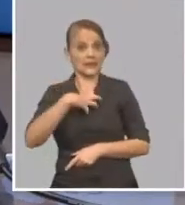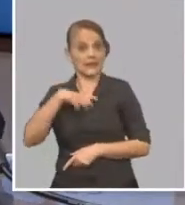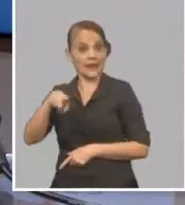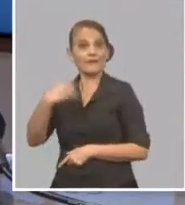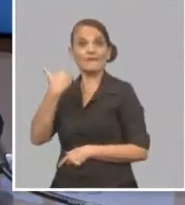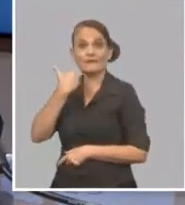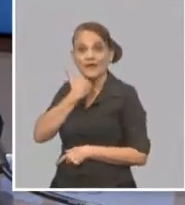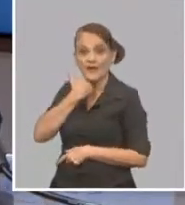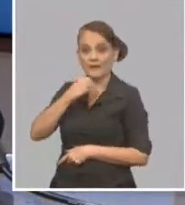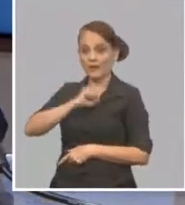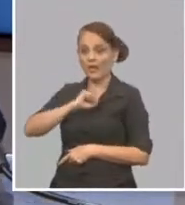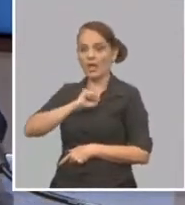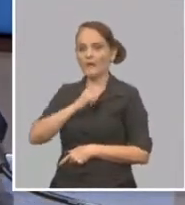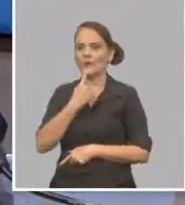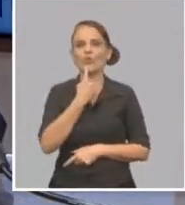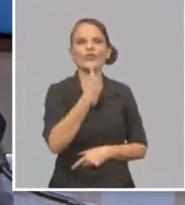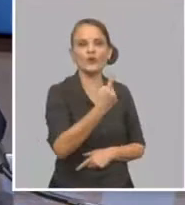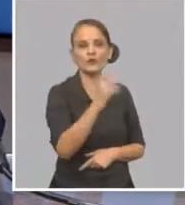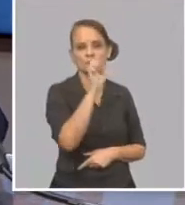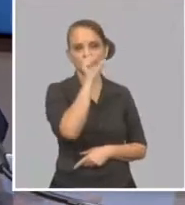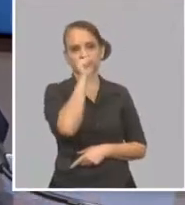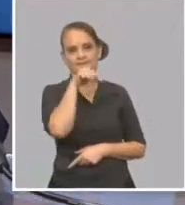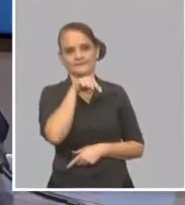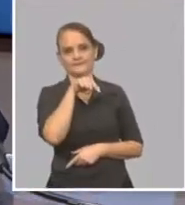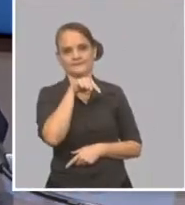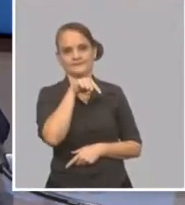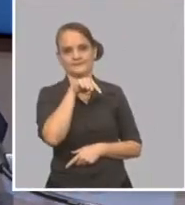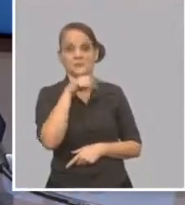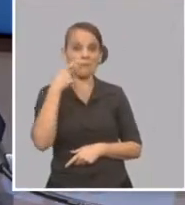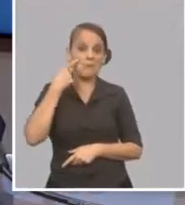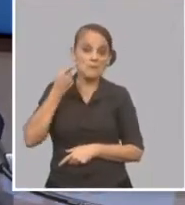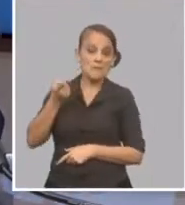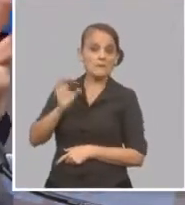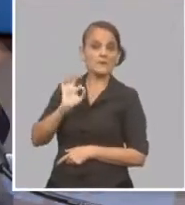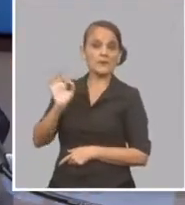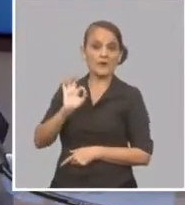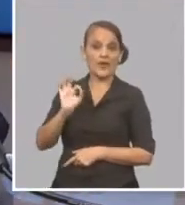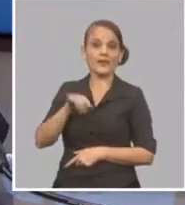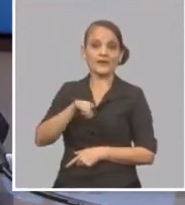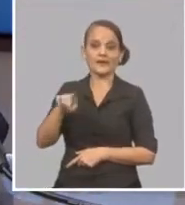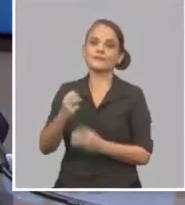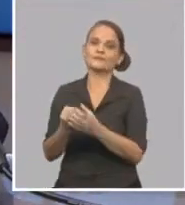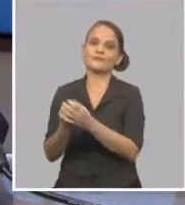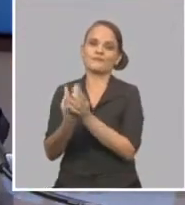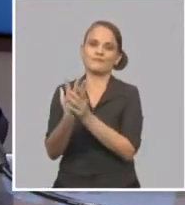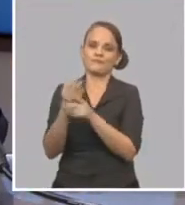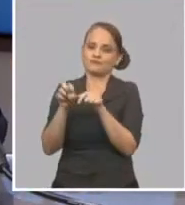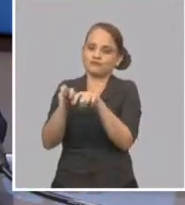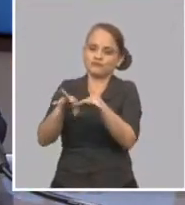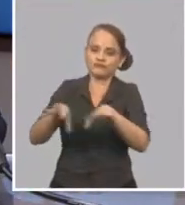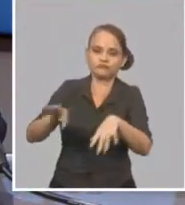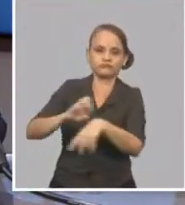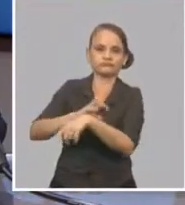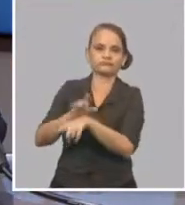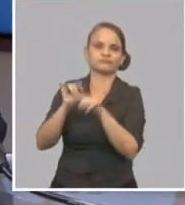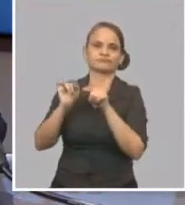que todo el que mantuvo la distancia, se cumplió en los protocolos, realmente no tuvo una magnitud